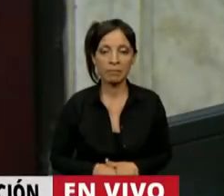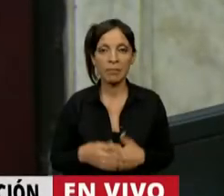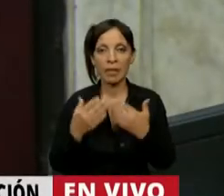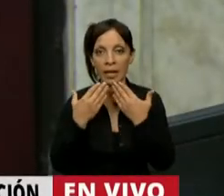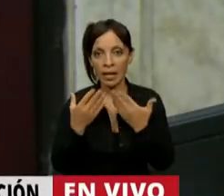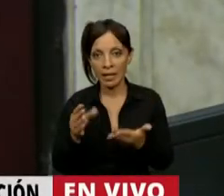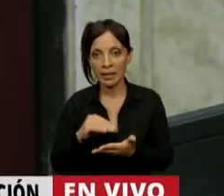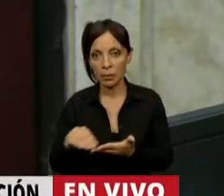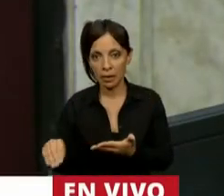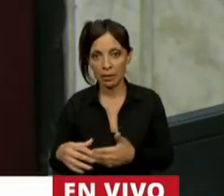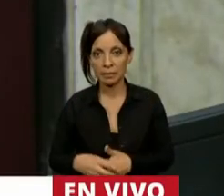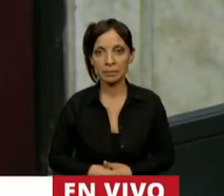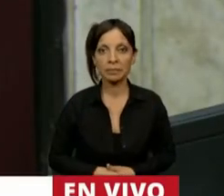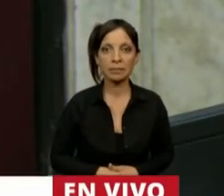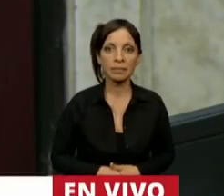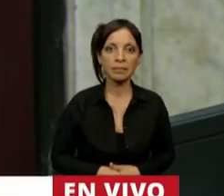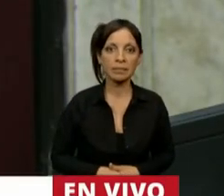Diputada Morón, en el uso de la palabra.